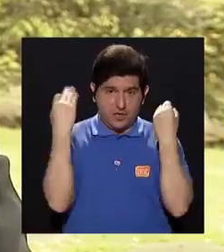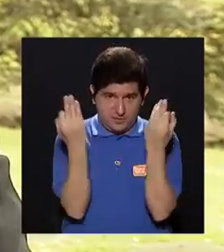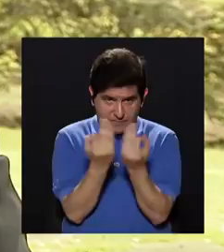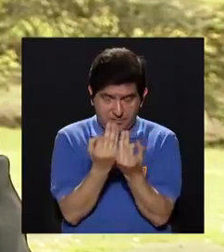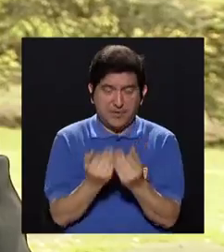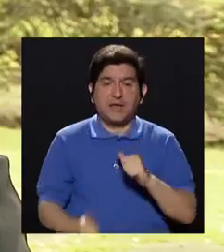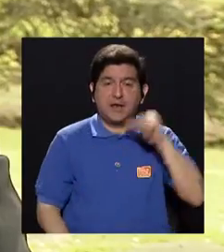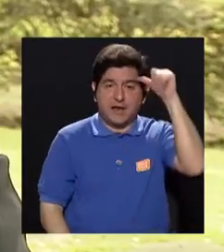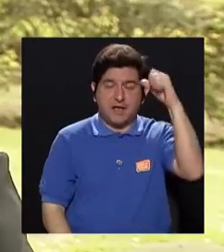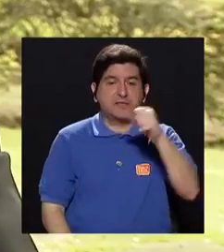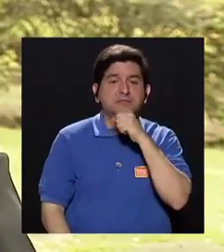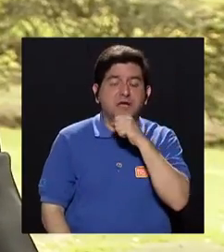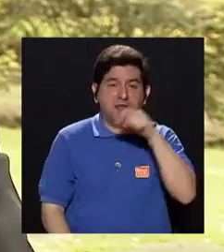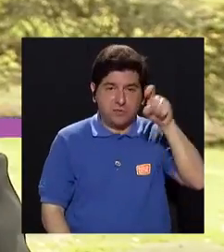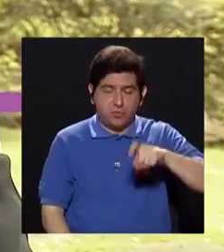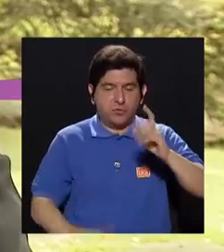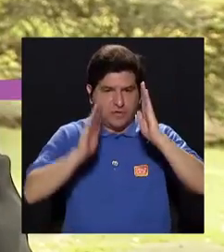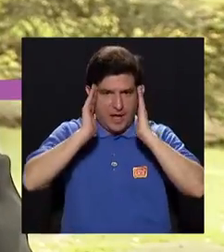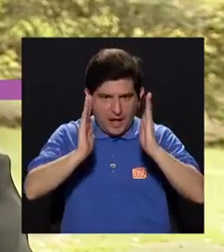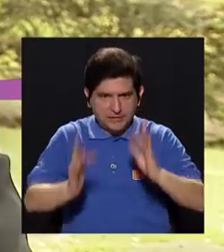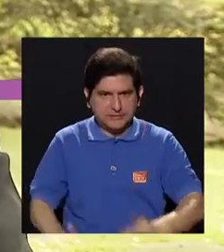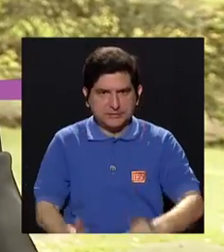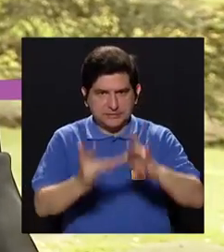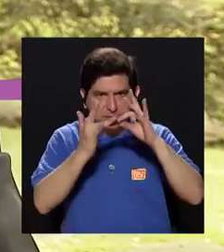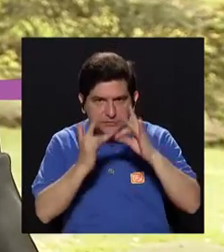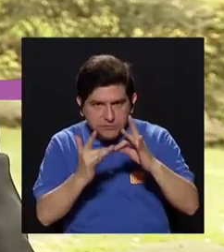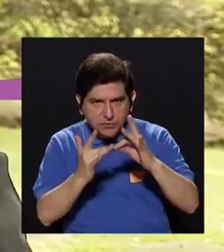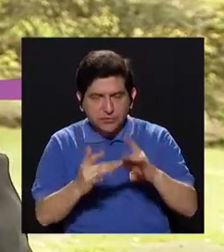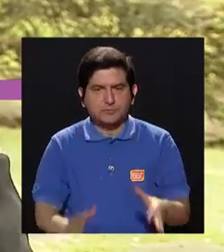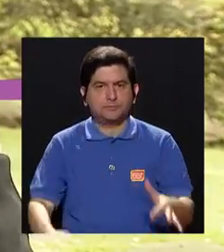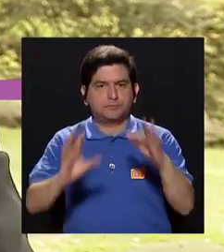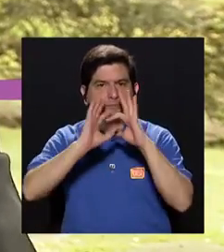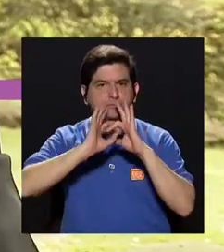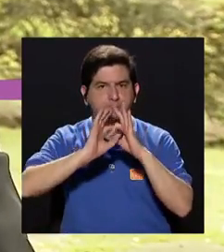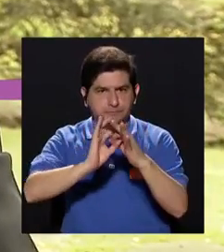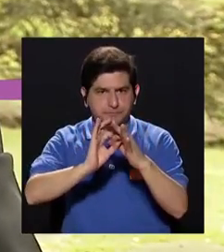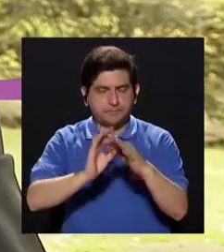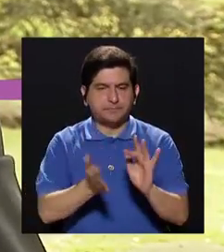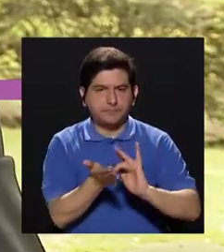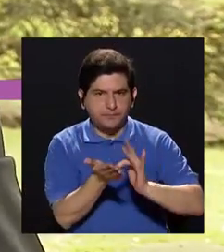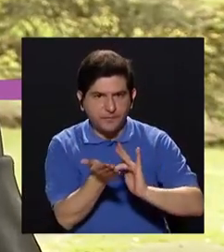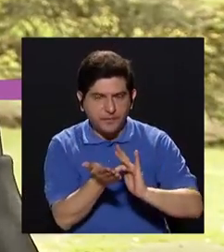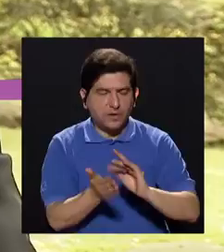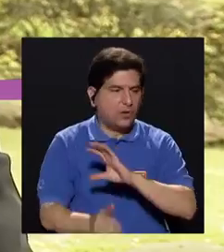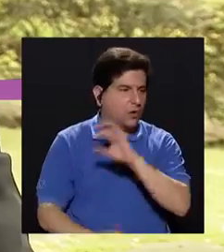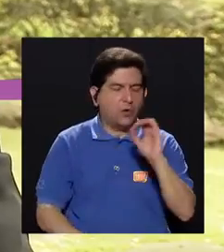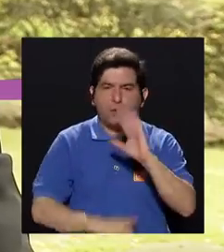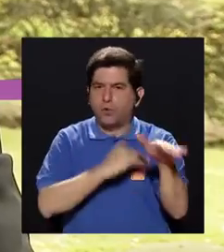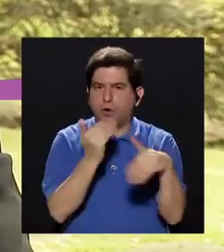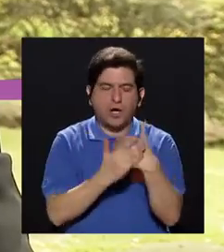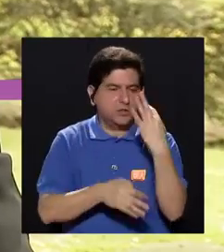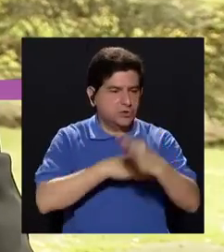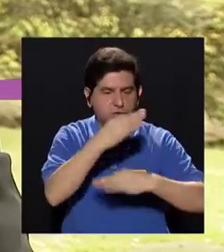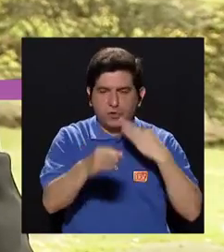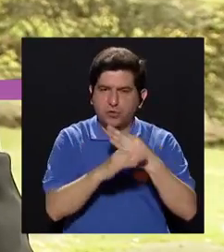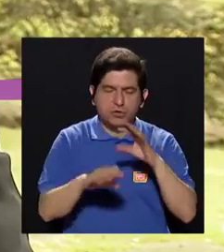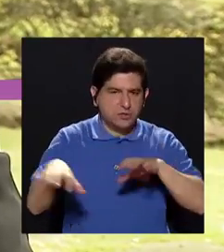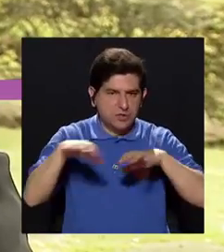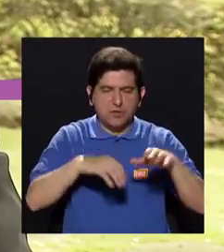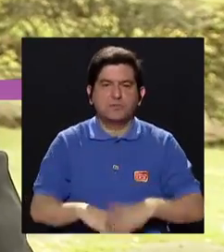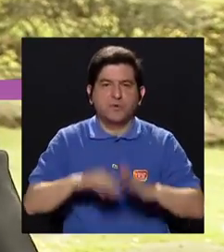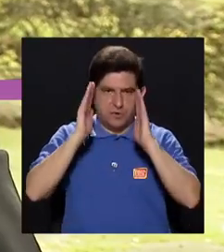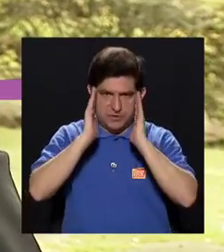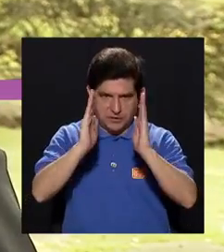adulto mayor requiere más atención en relación a su medicación o a cualquiera de los otros aspectos relacionados a su